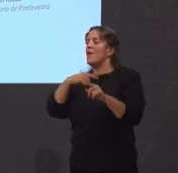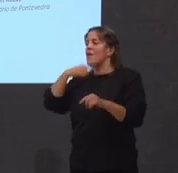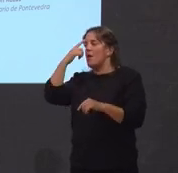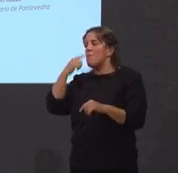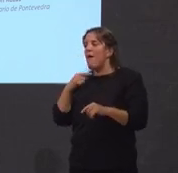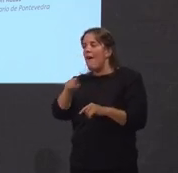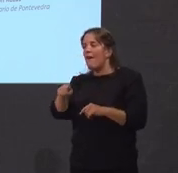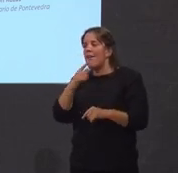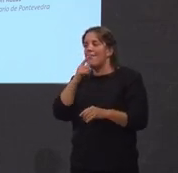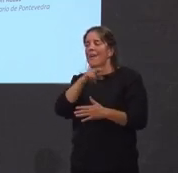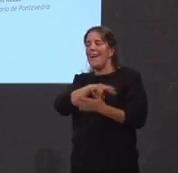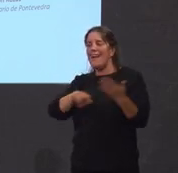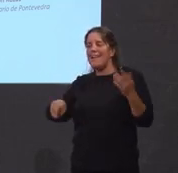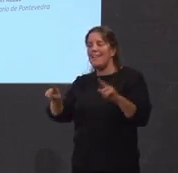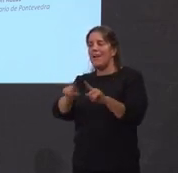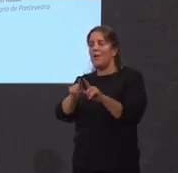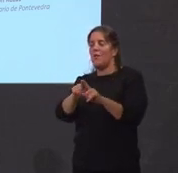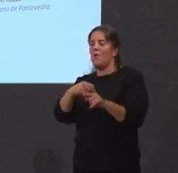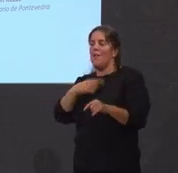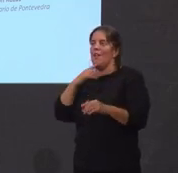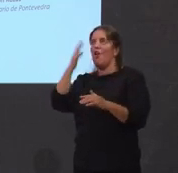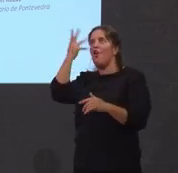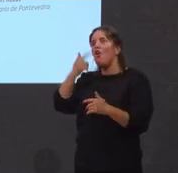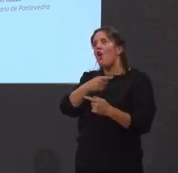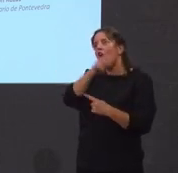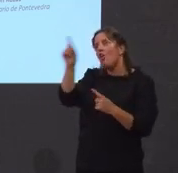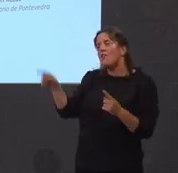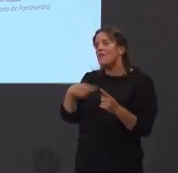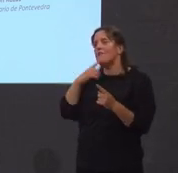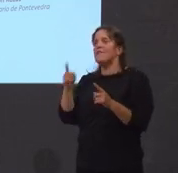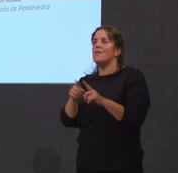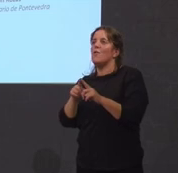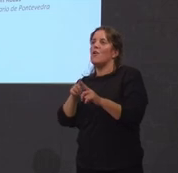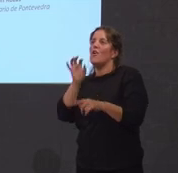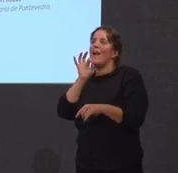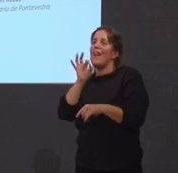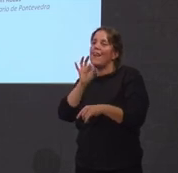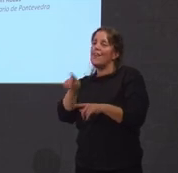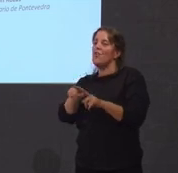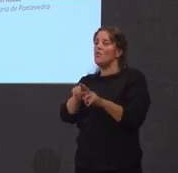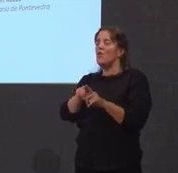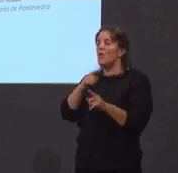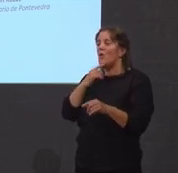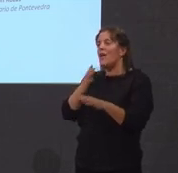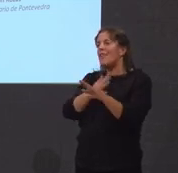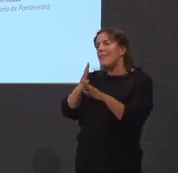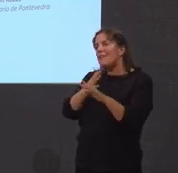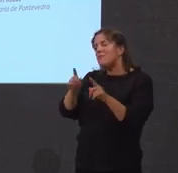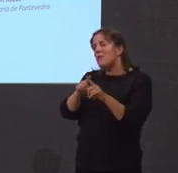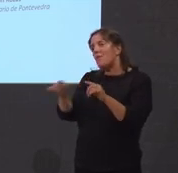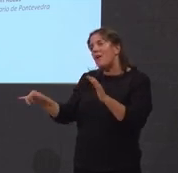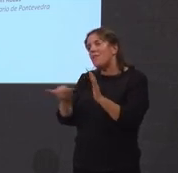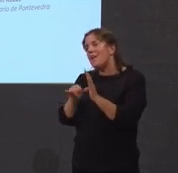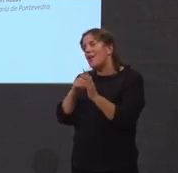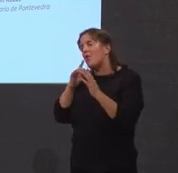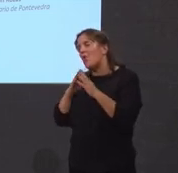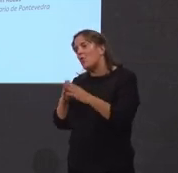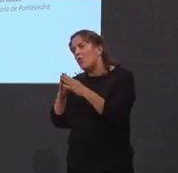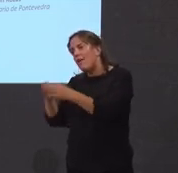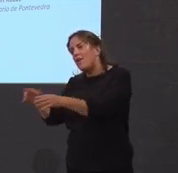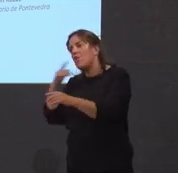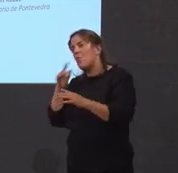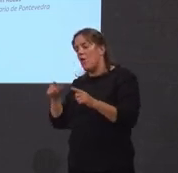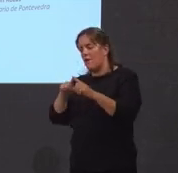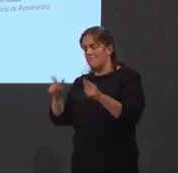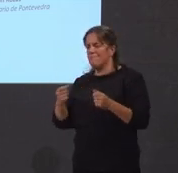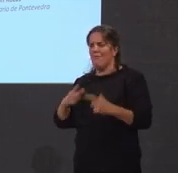daquela Galicia de colorins con galeguiños nos céspedes a carón de algún curseiro fontes xeas de